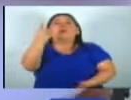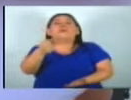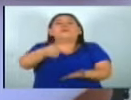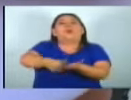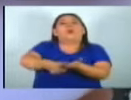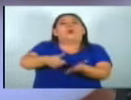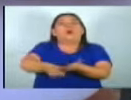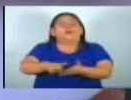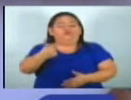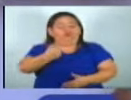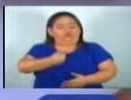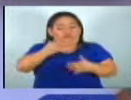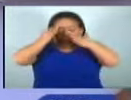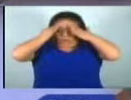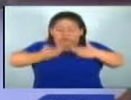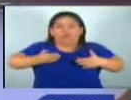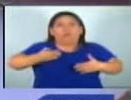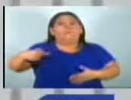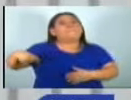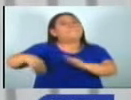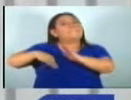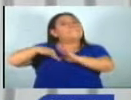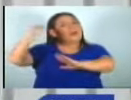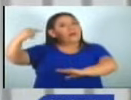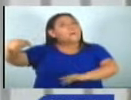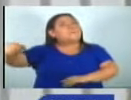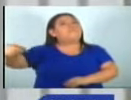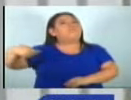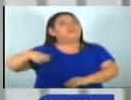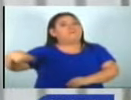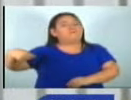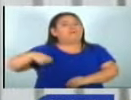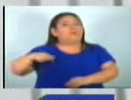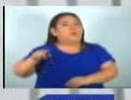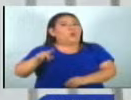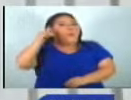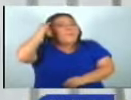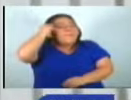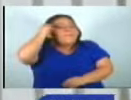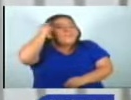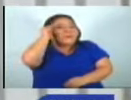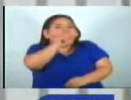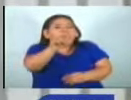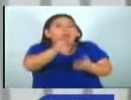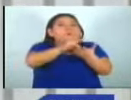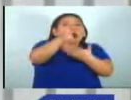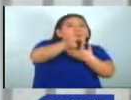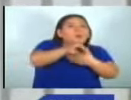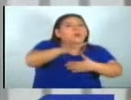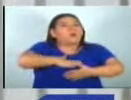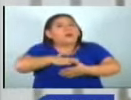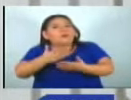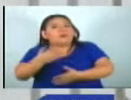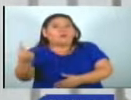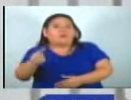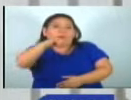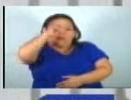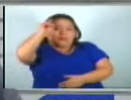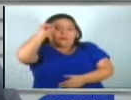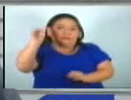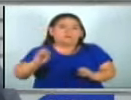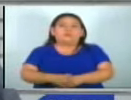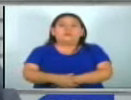solo se preocupan más por asignarse elevados sueldos en lugar de pensar en proyectos de beneficio para la población